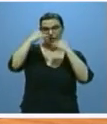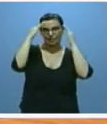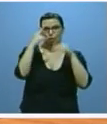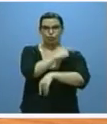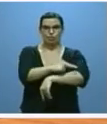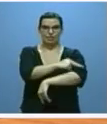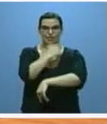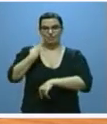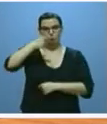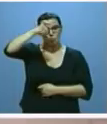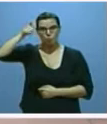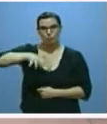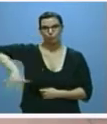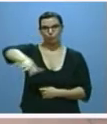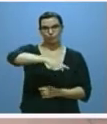en nuestro medio rural.